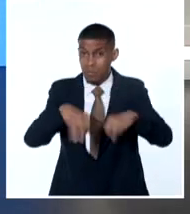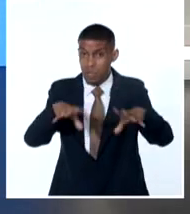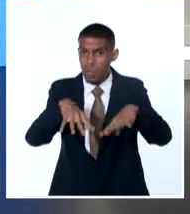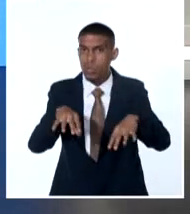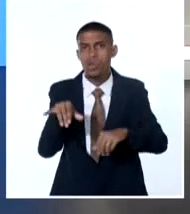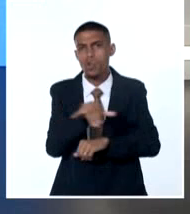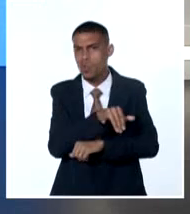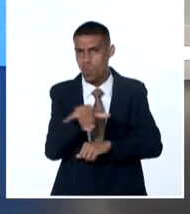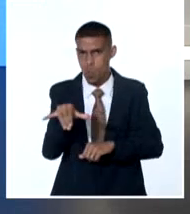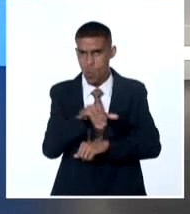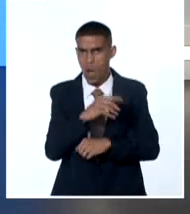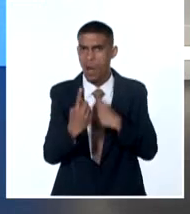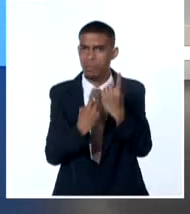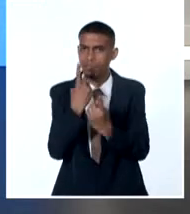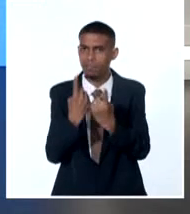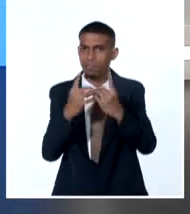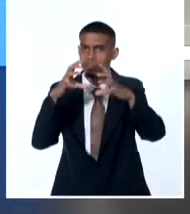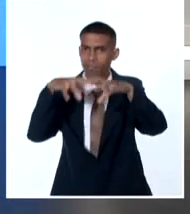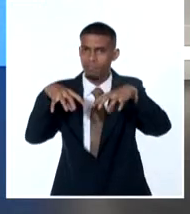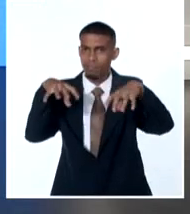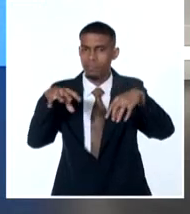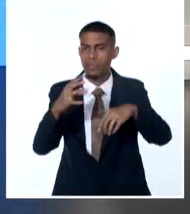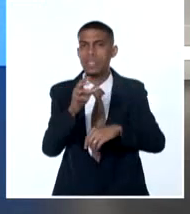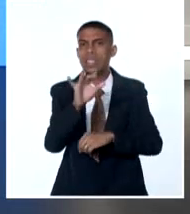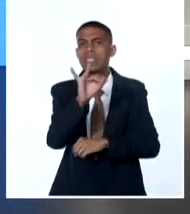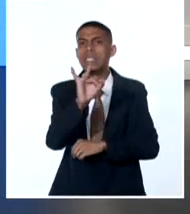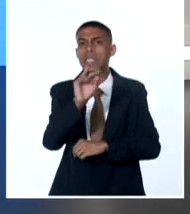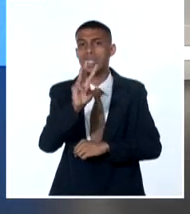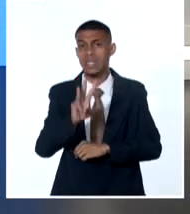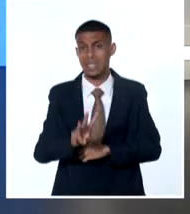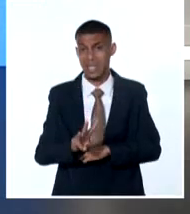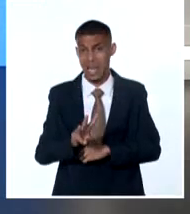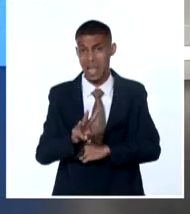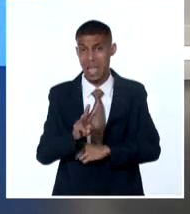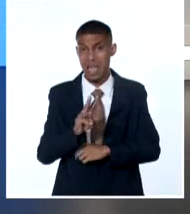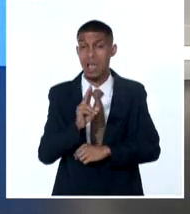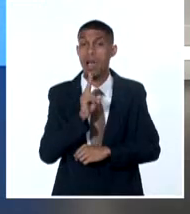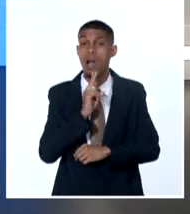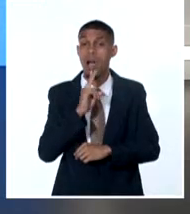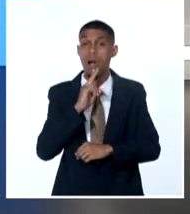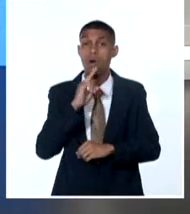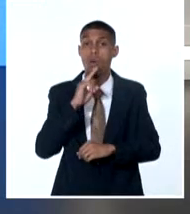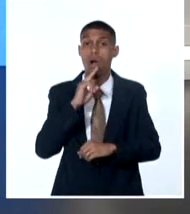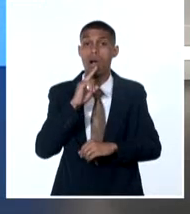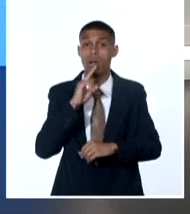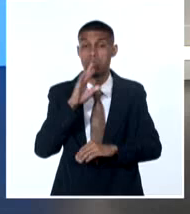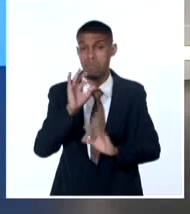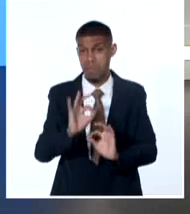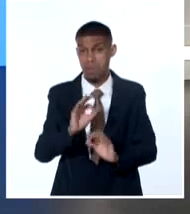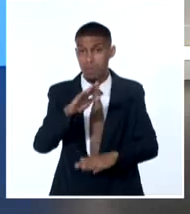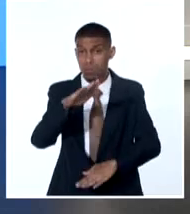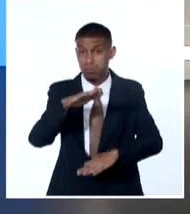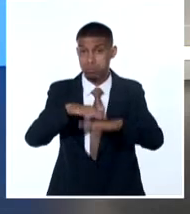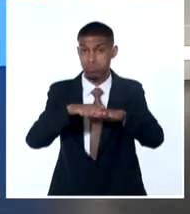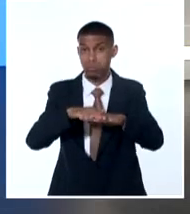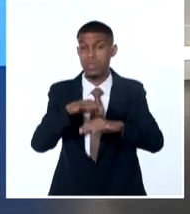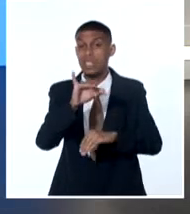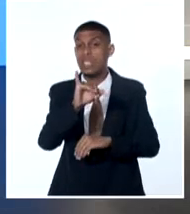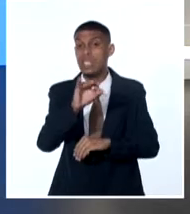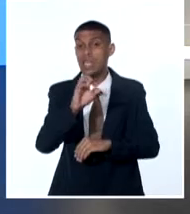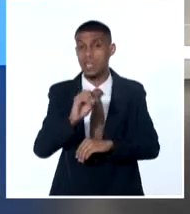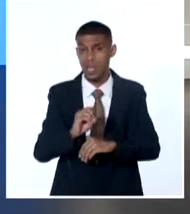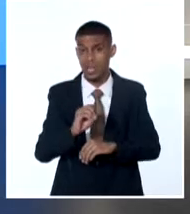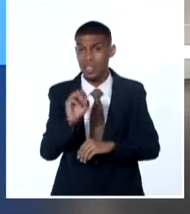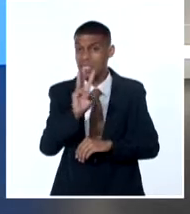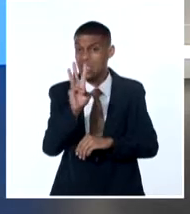parte oriental del país donde llegaron a acumularse 73 milímetros en un periodo bastante corto, más de 60 milímetros en solo 3